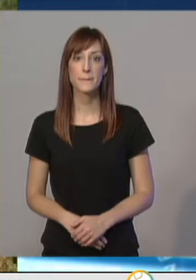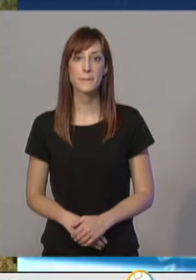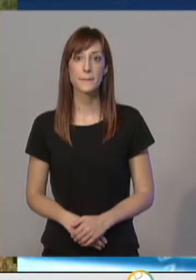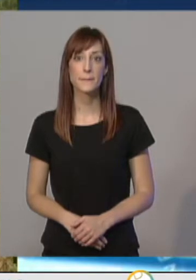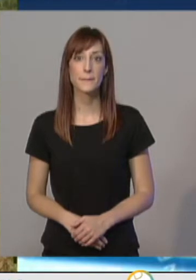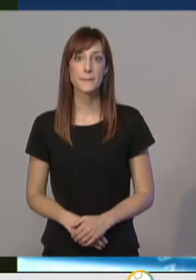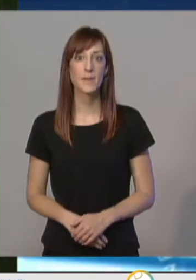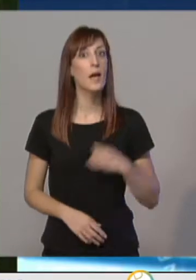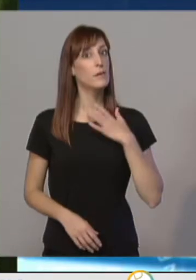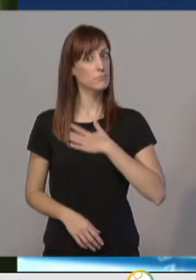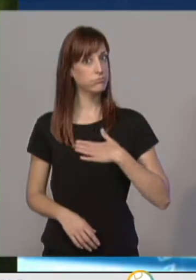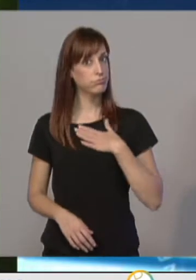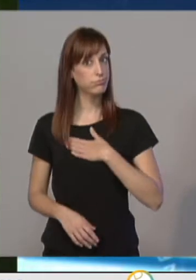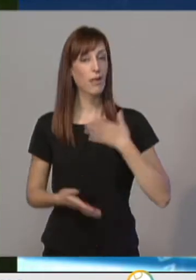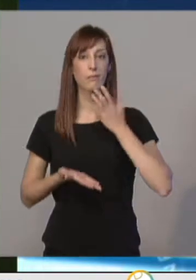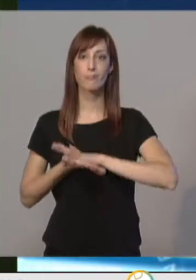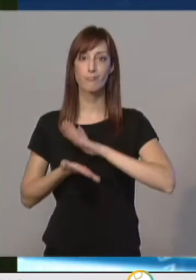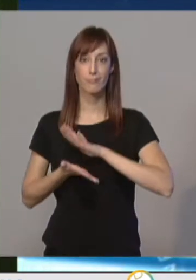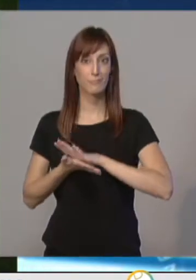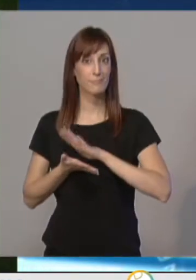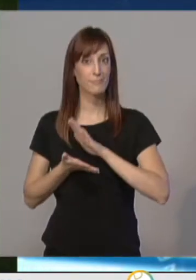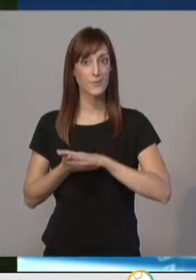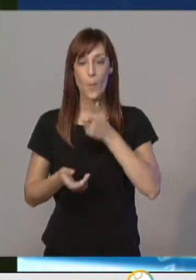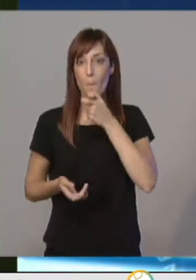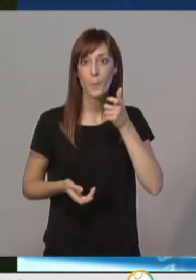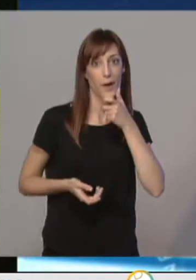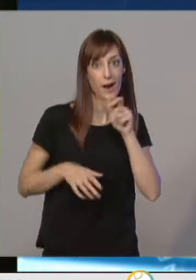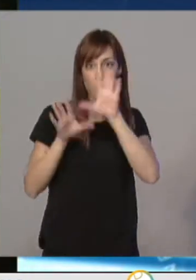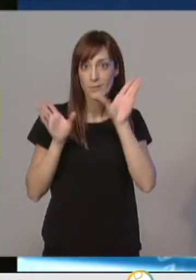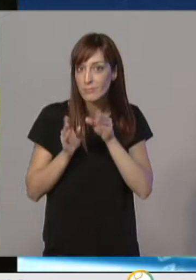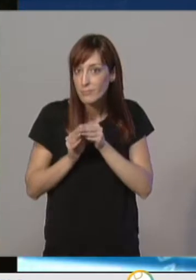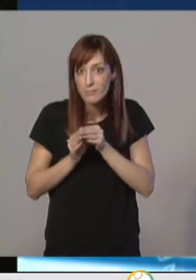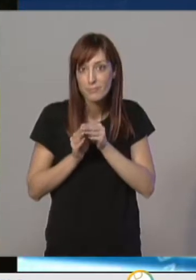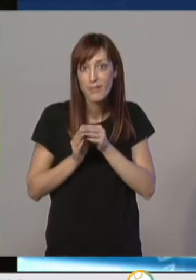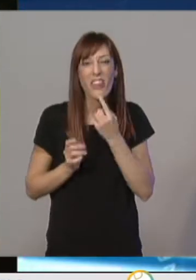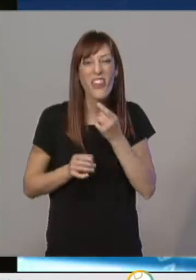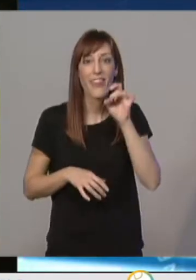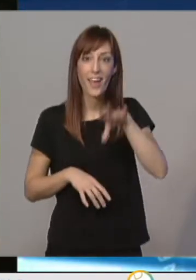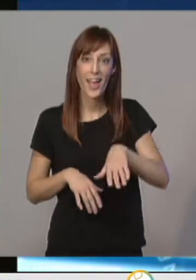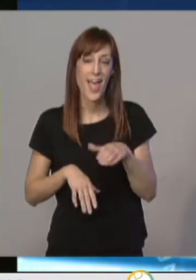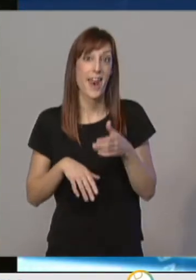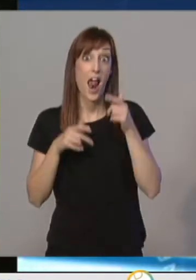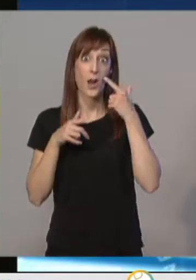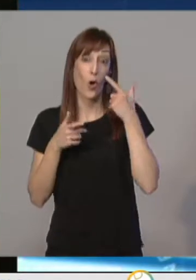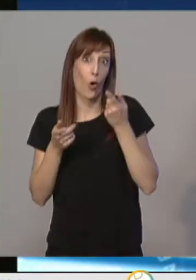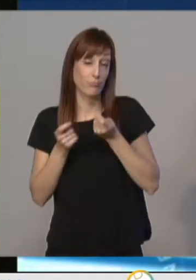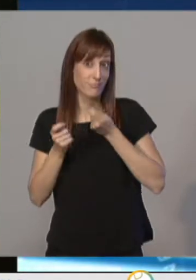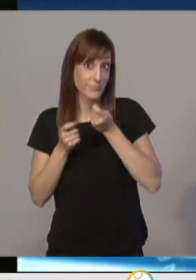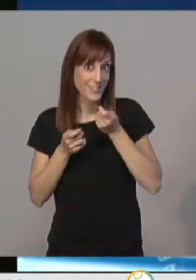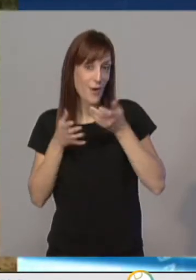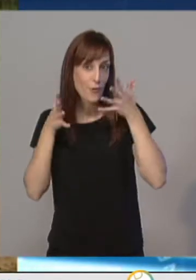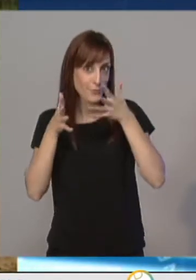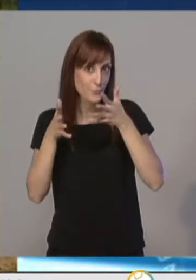Satisfacción y tranquilidad son unas palabras que resumen el estado de ánimo en el seno del Consejo Regulador... ...después de cerrar oficialmente la vendimia de este año.